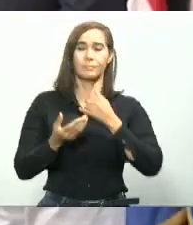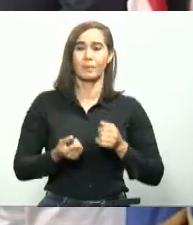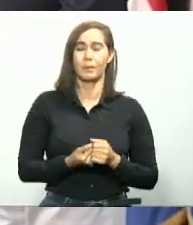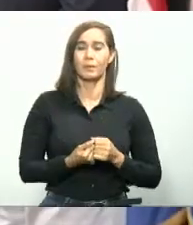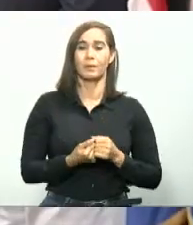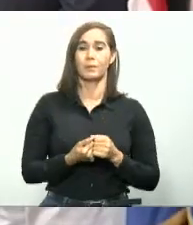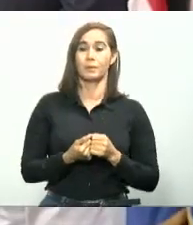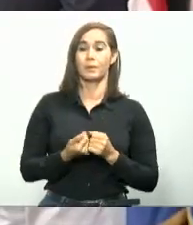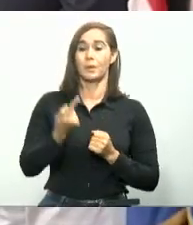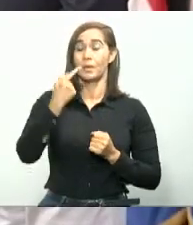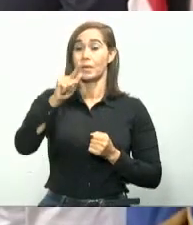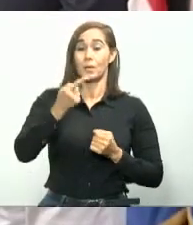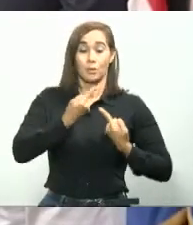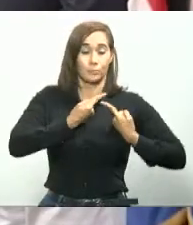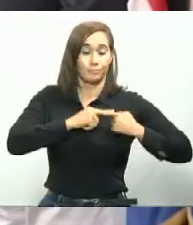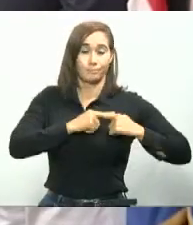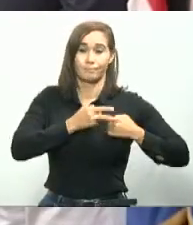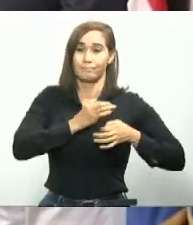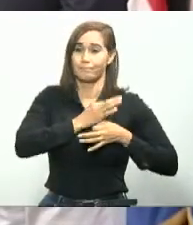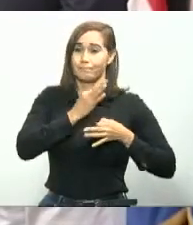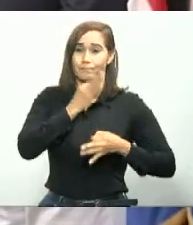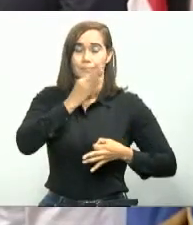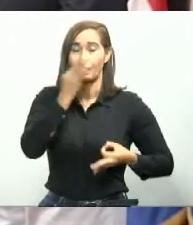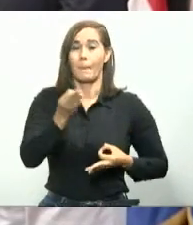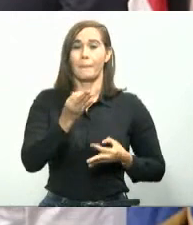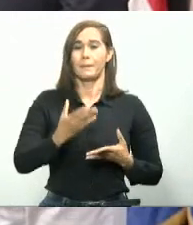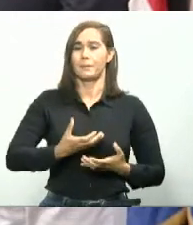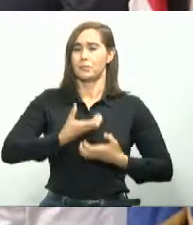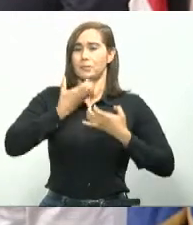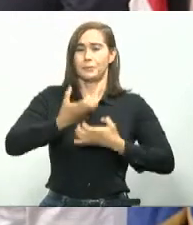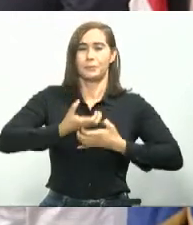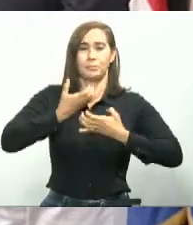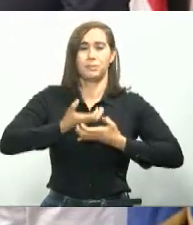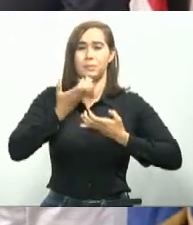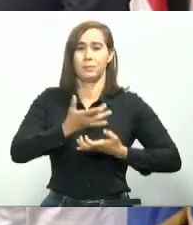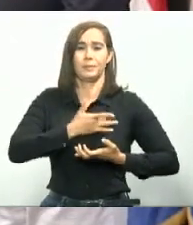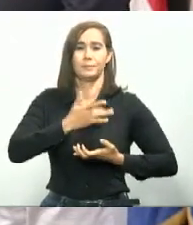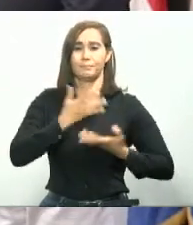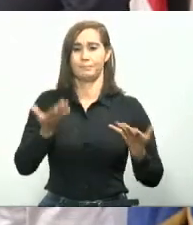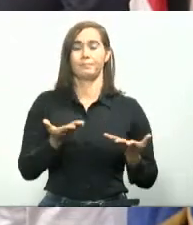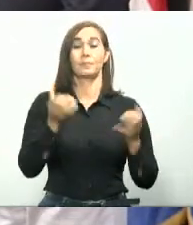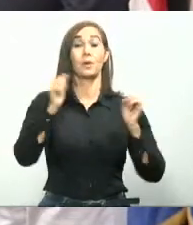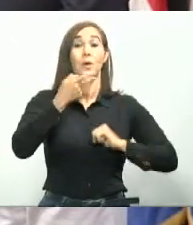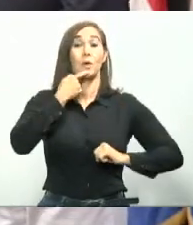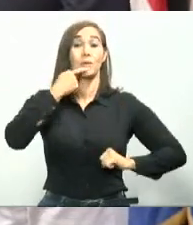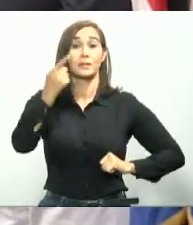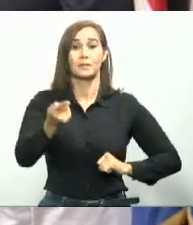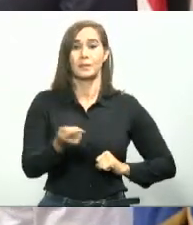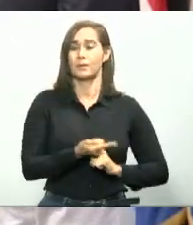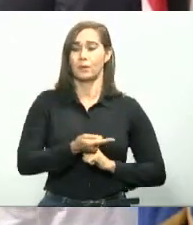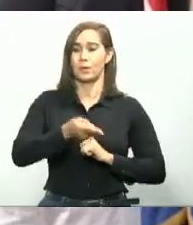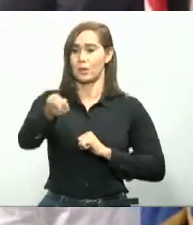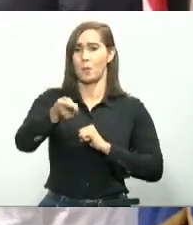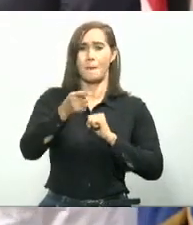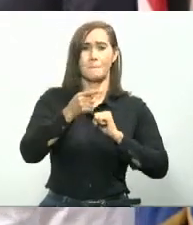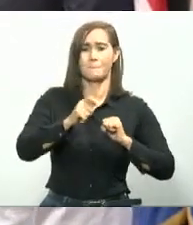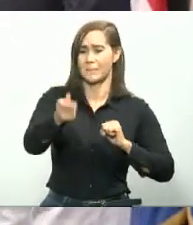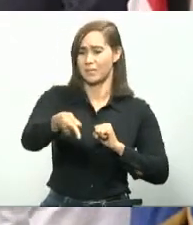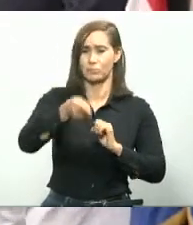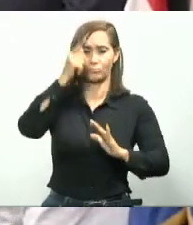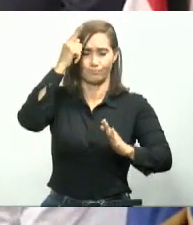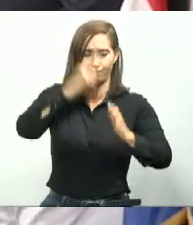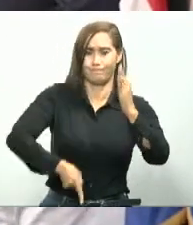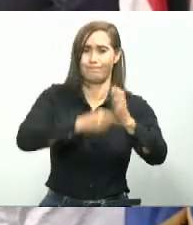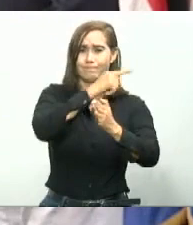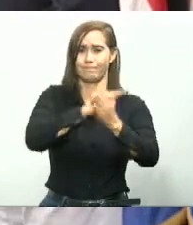Y aún con el dolor en el alba y la indignación que siento, les puedo asegurar que no voy a tolerar de ninguna manera